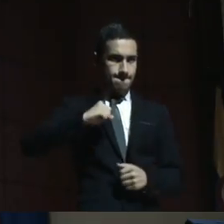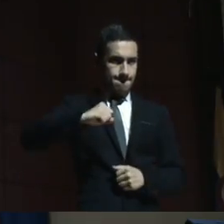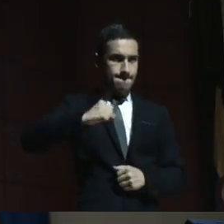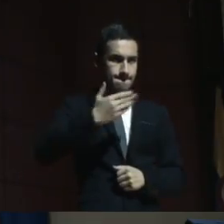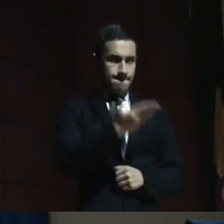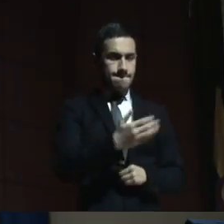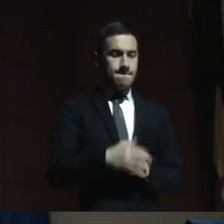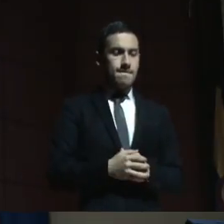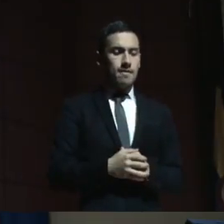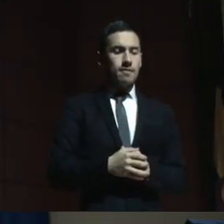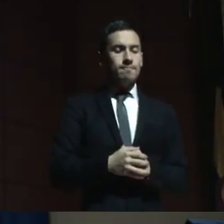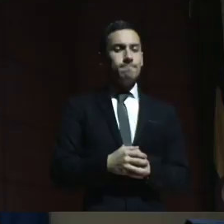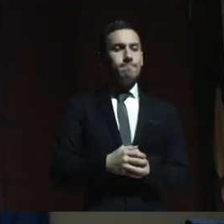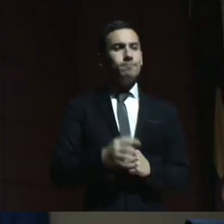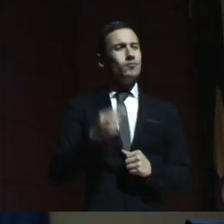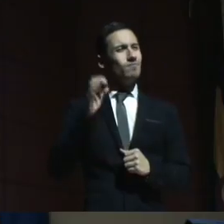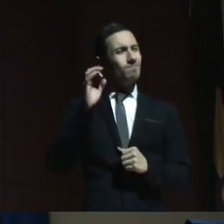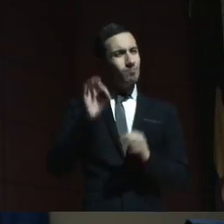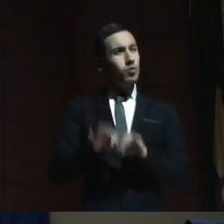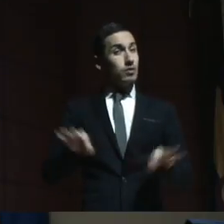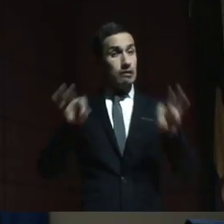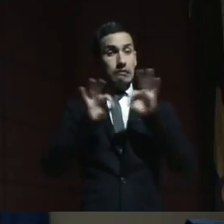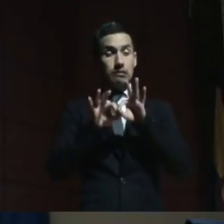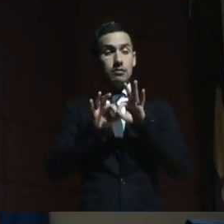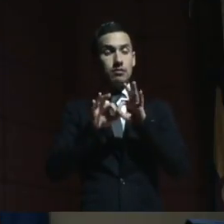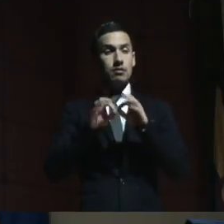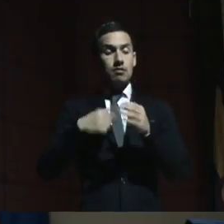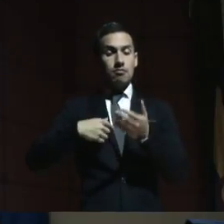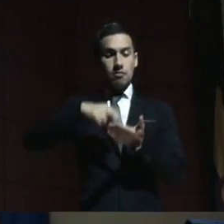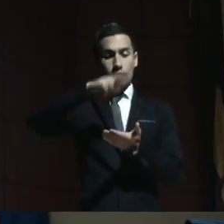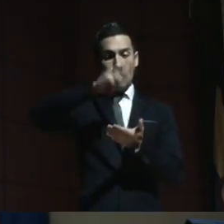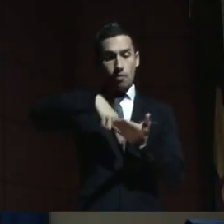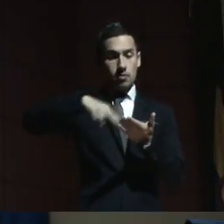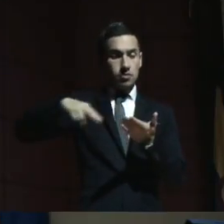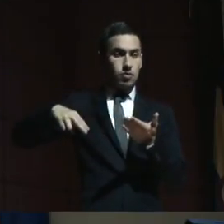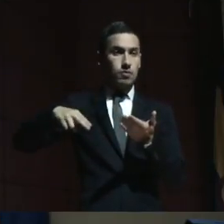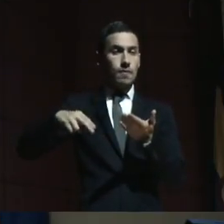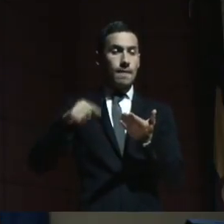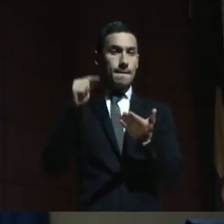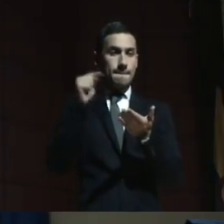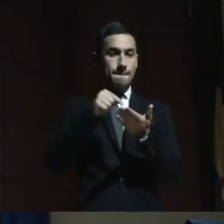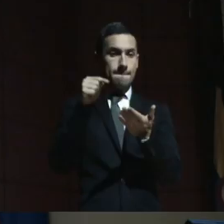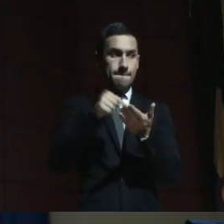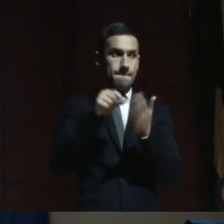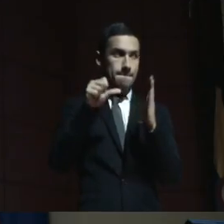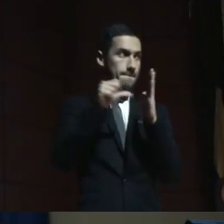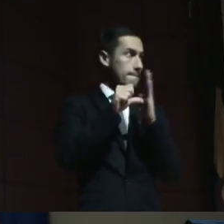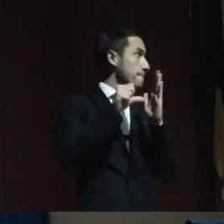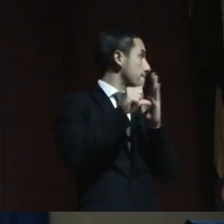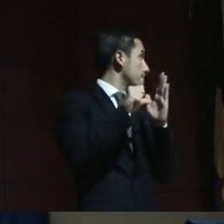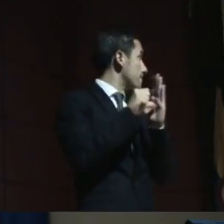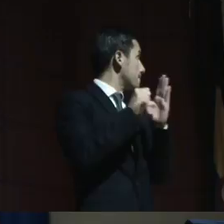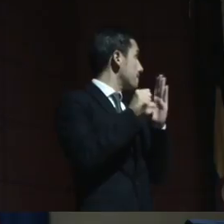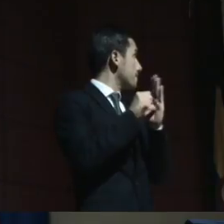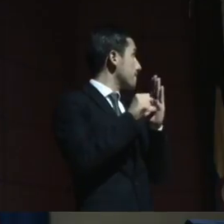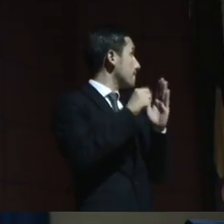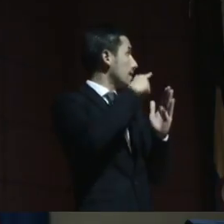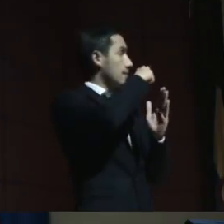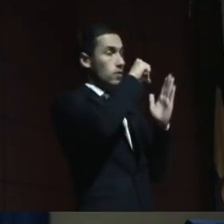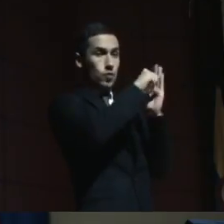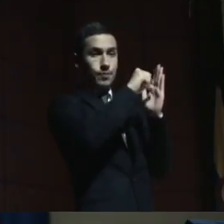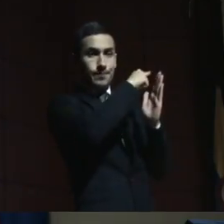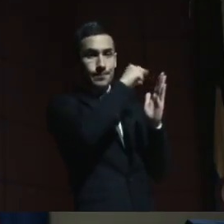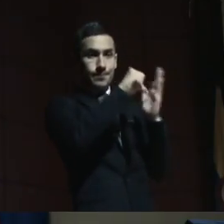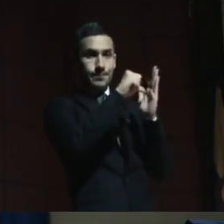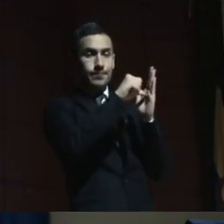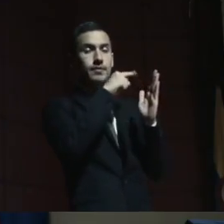lo manifiesto con las familias, la Convención y este artículo en particular fue muy trabajado con